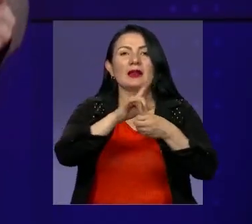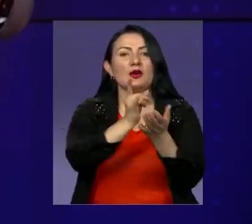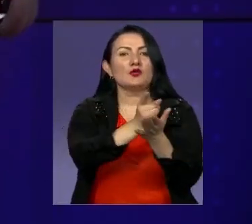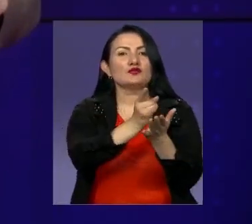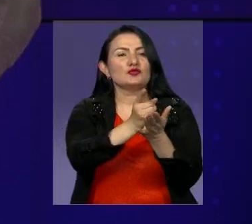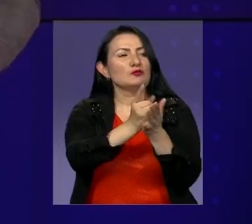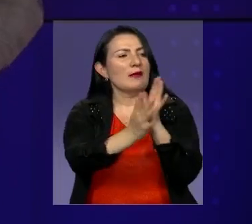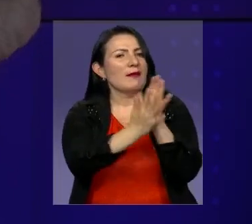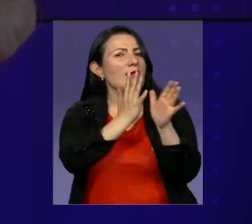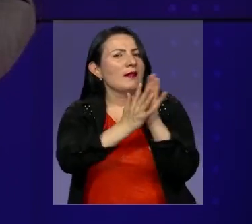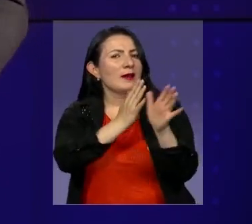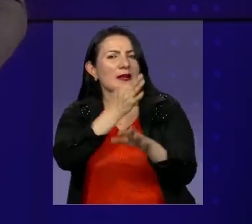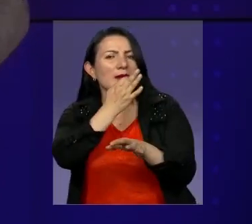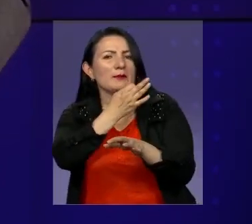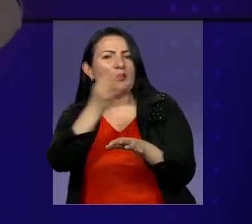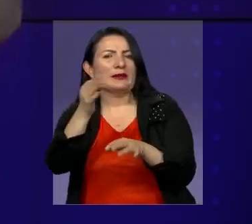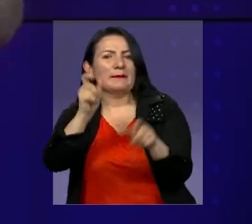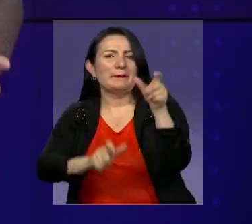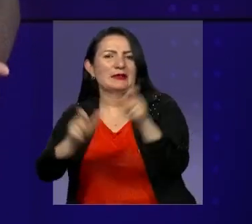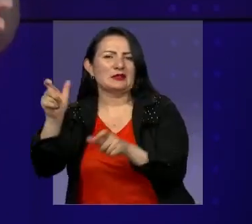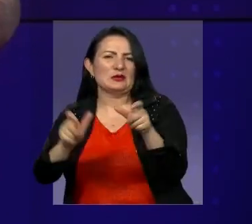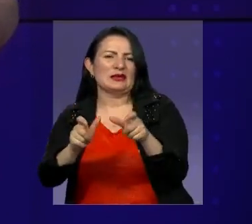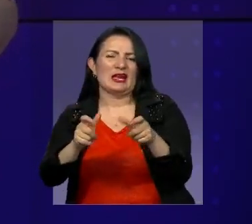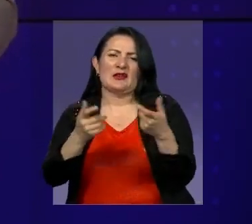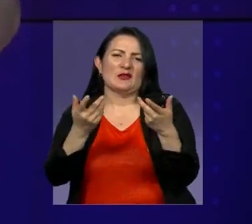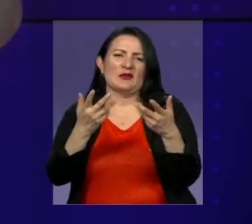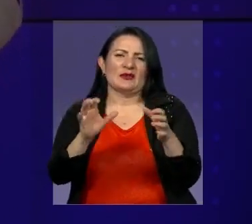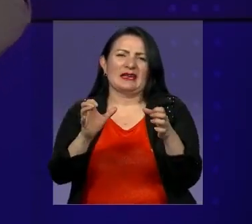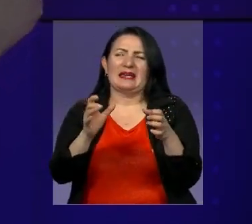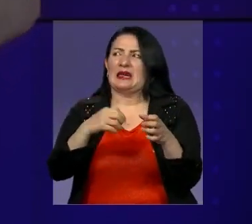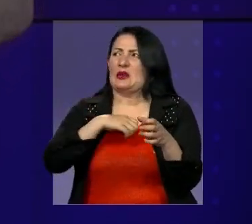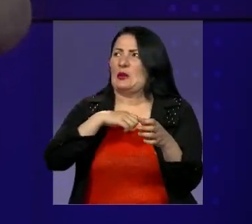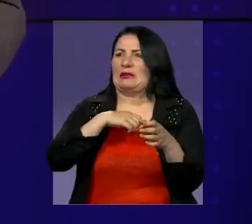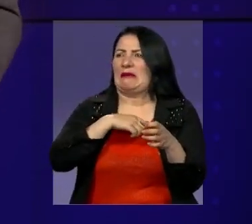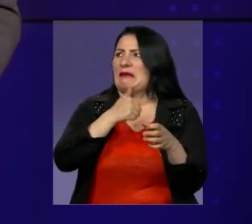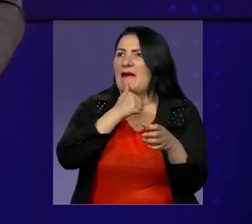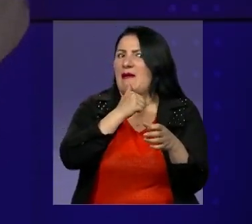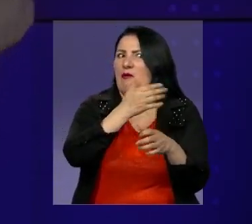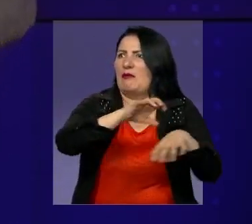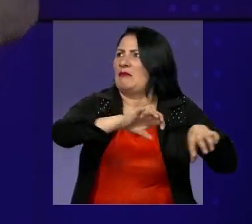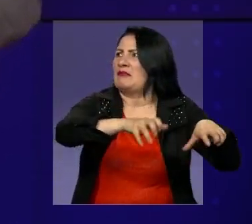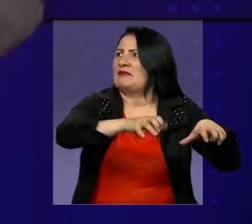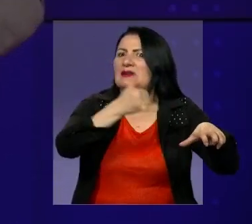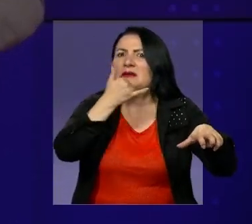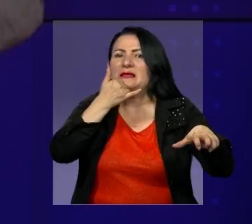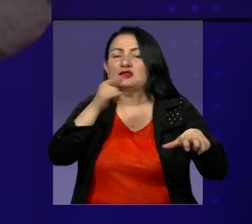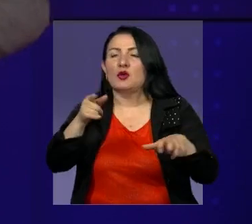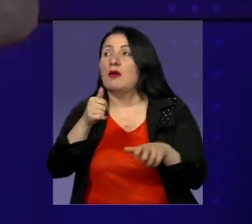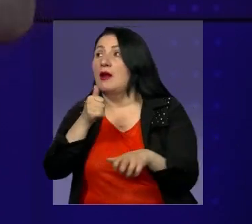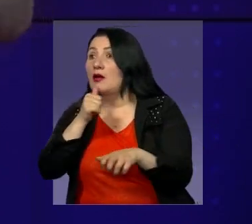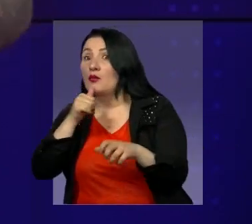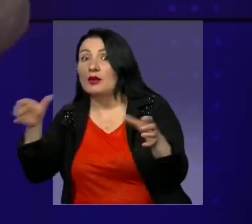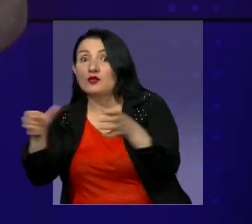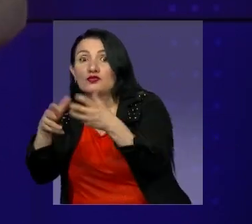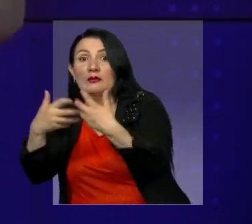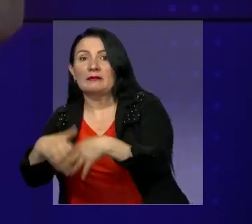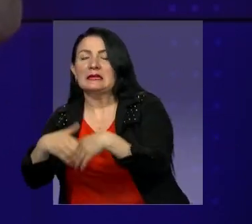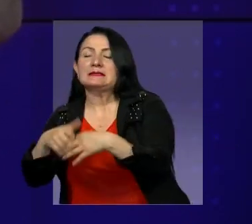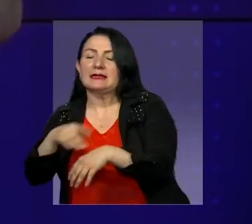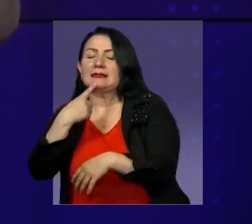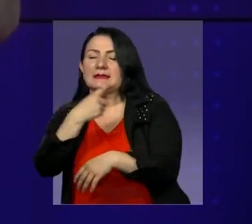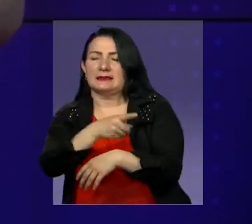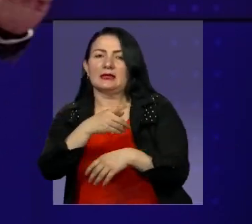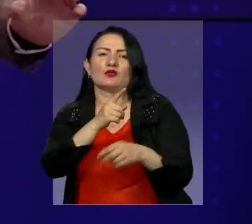nos han llegado varios reportes de personas que indican que no cuentan con el servicio de agua. Efectivamente, hablamos con el acueducto e indican que eso